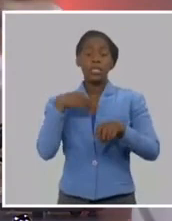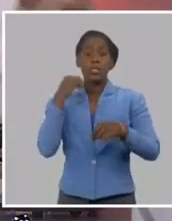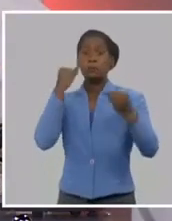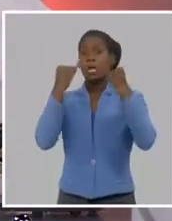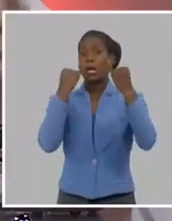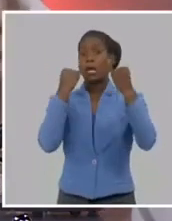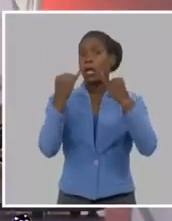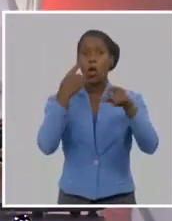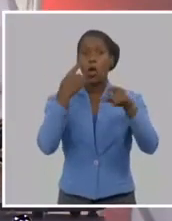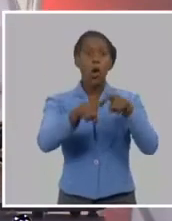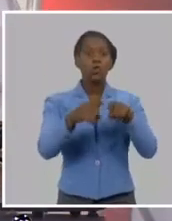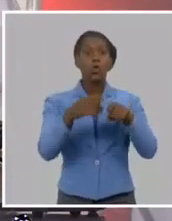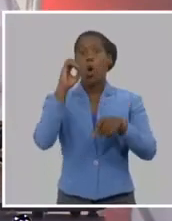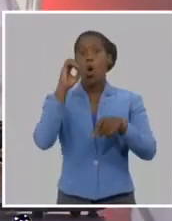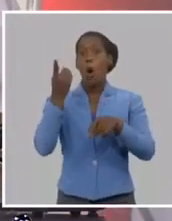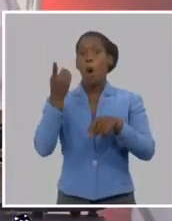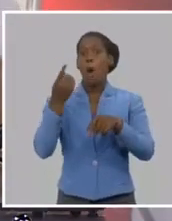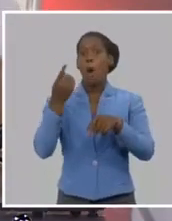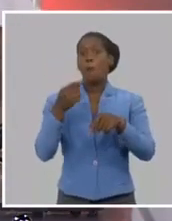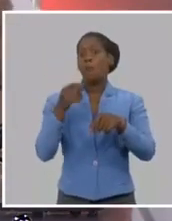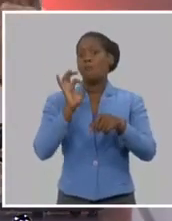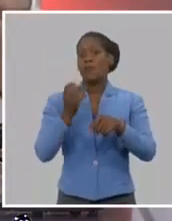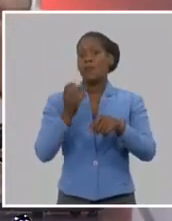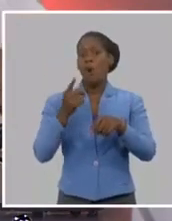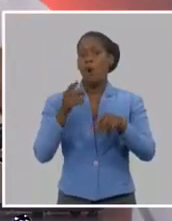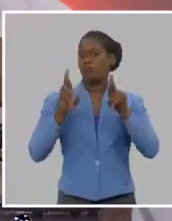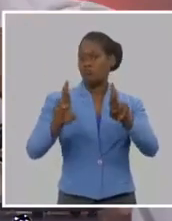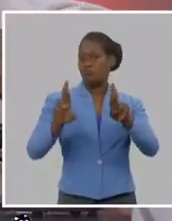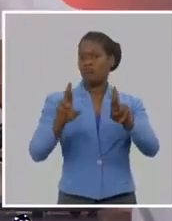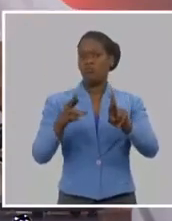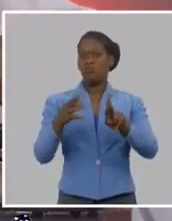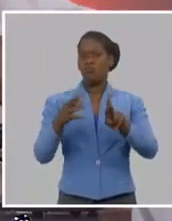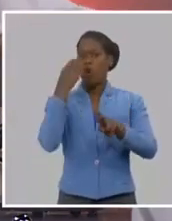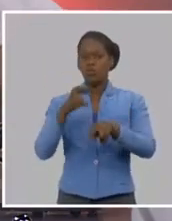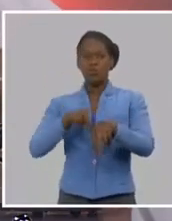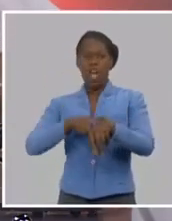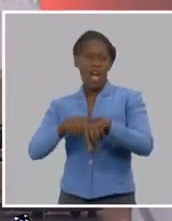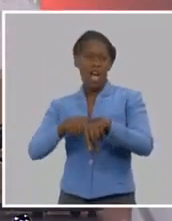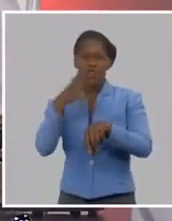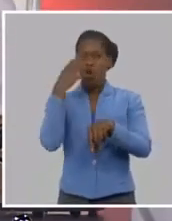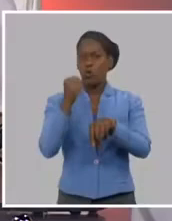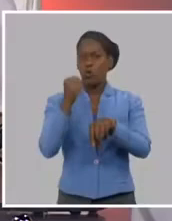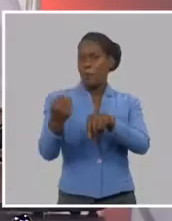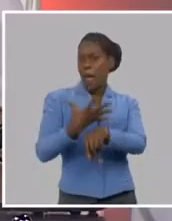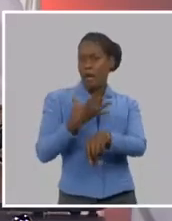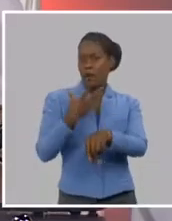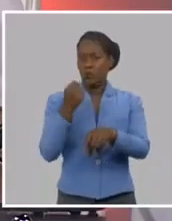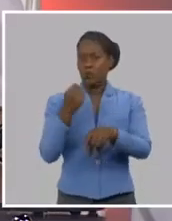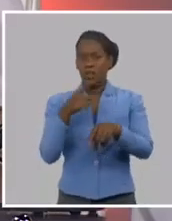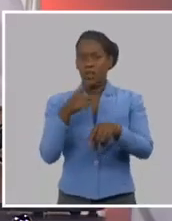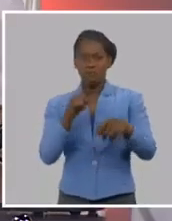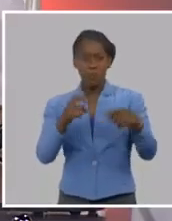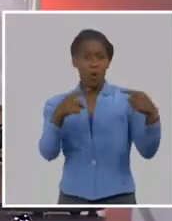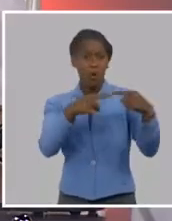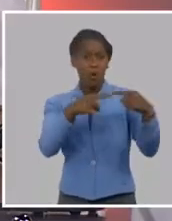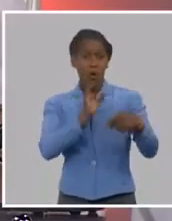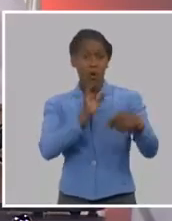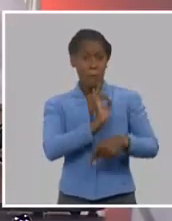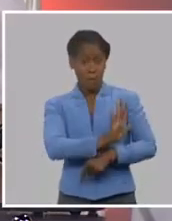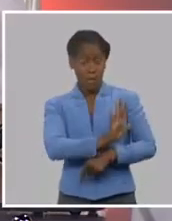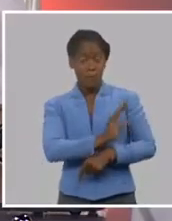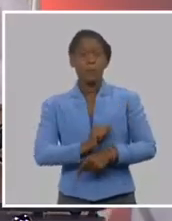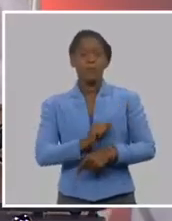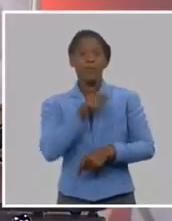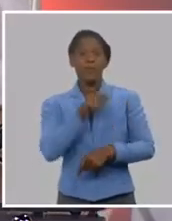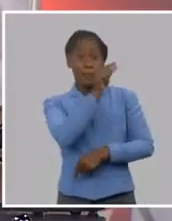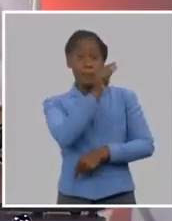no quiero al negro, no quiero al obrero, son gente inculta, o son gente esto, o son lo otro, serán, en lo